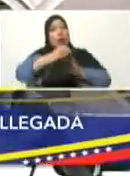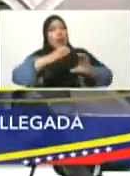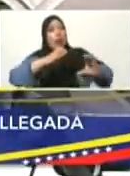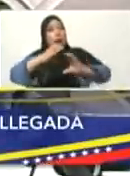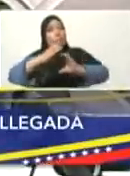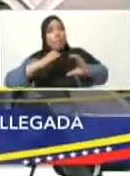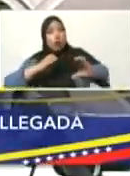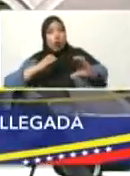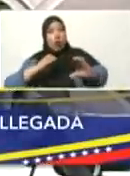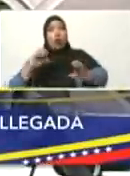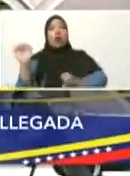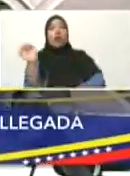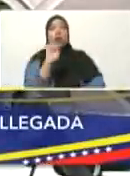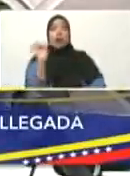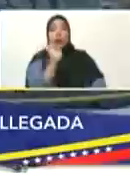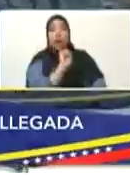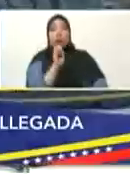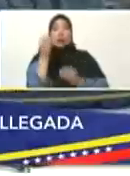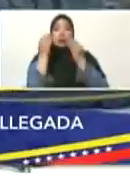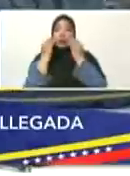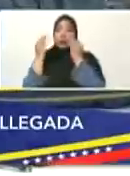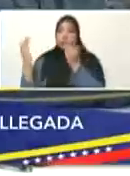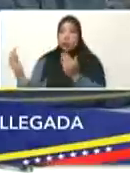brigada Ramón Velázquez Araguayán.